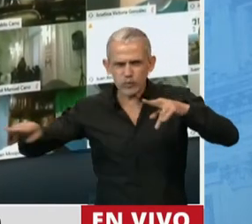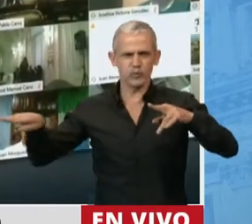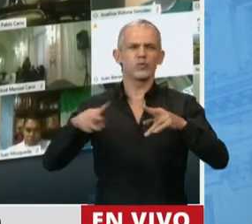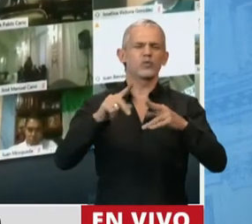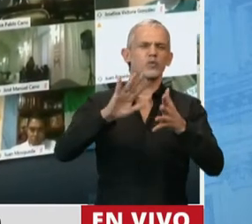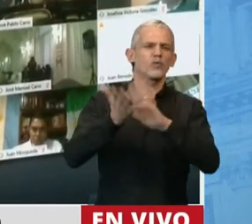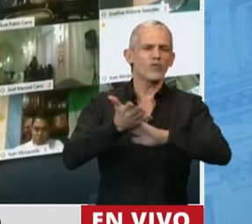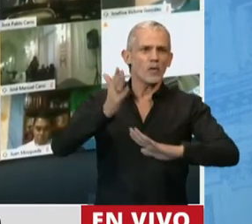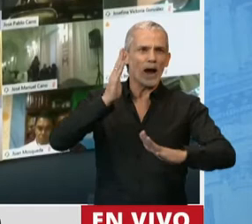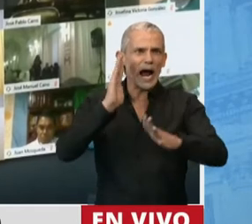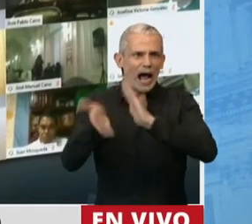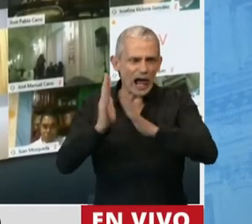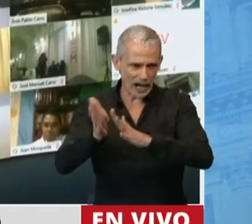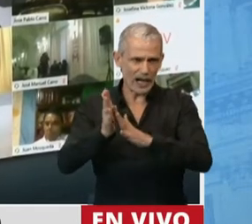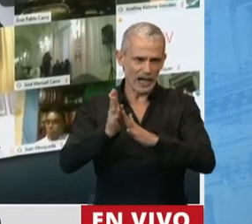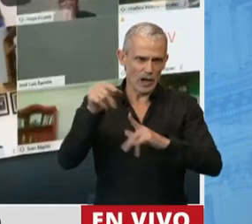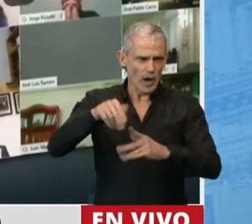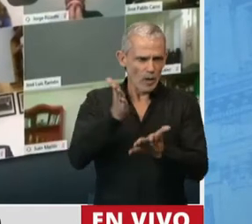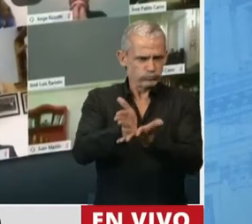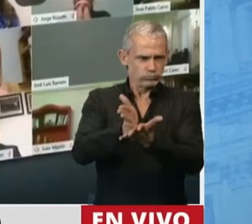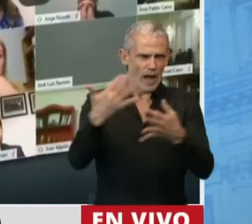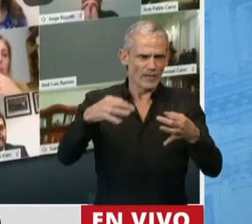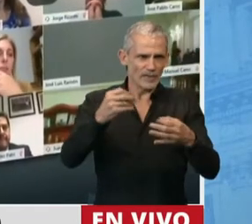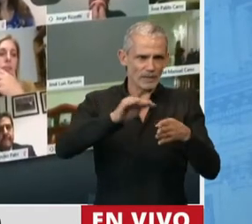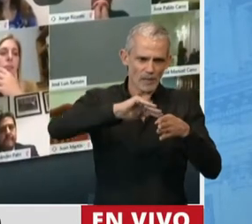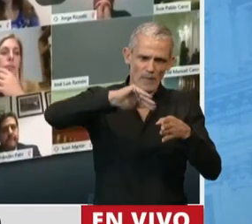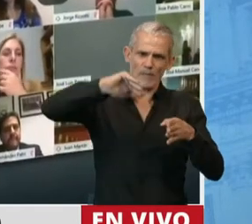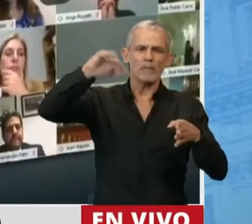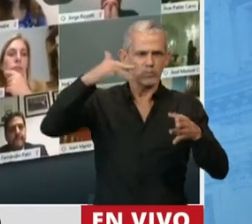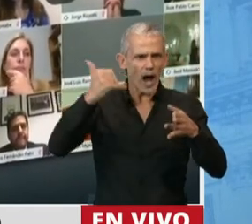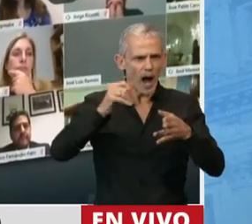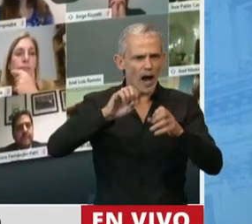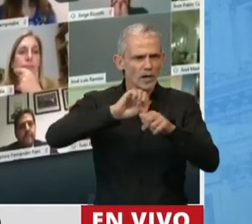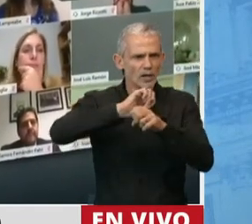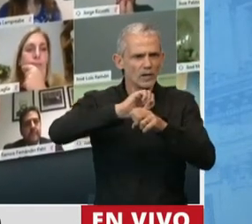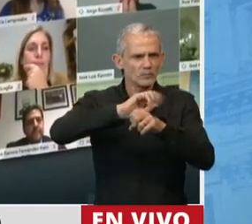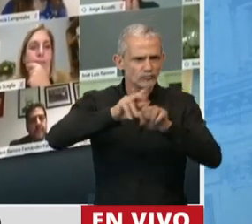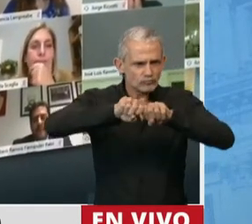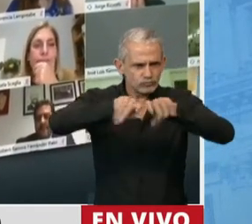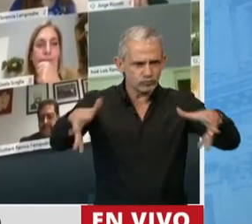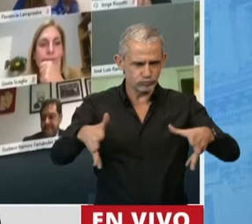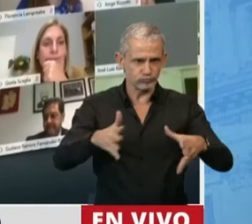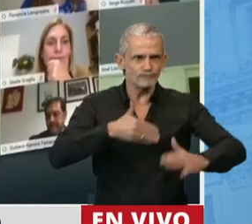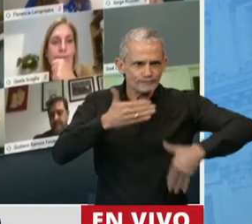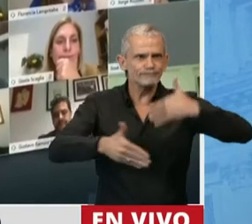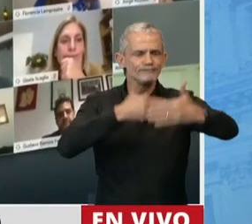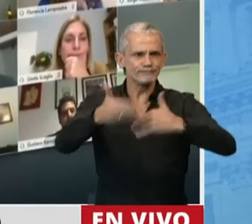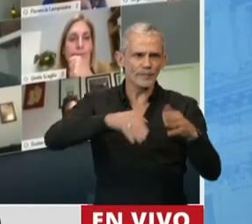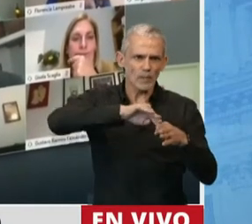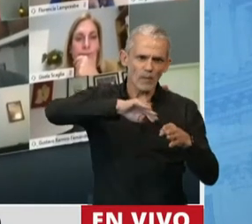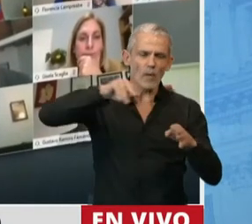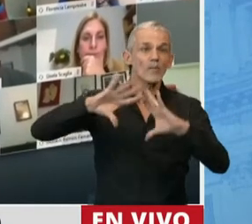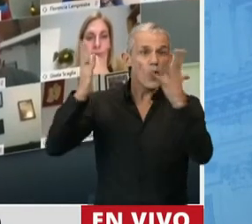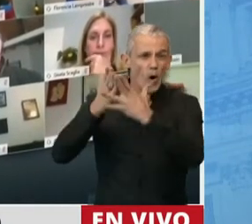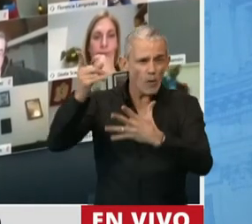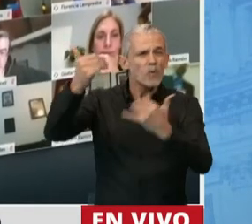llevar adelante en forma firme y concreta. Estamos ante una pandemia en evolución que en todo